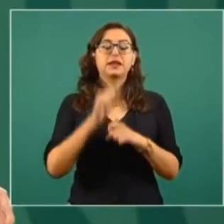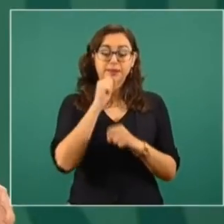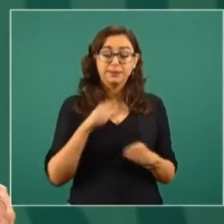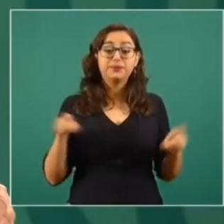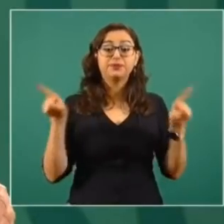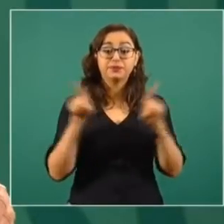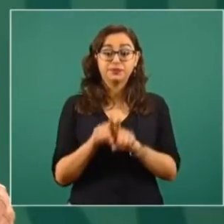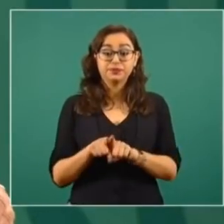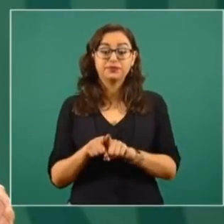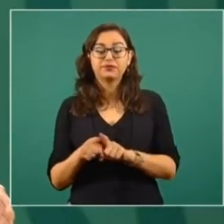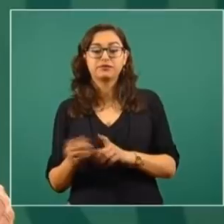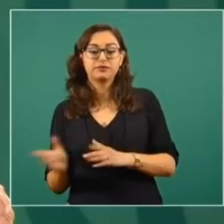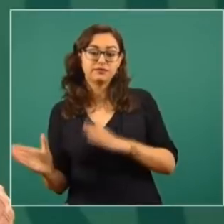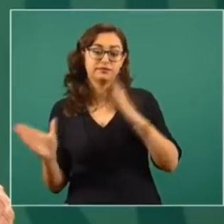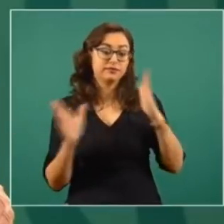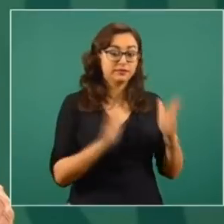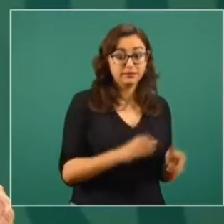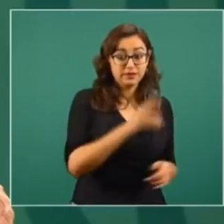Nayarit,